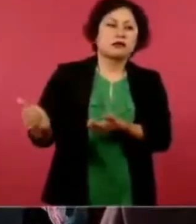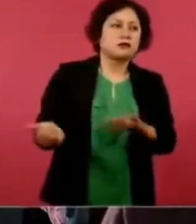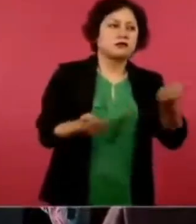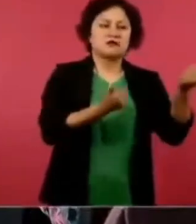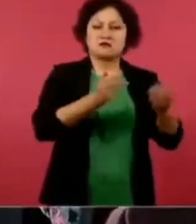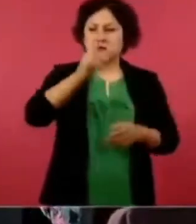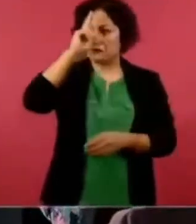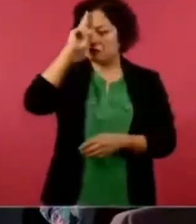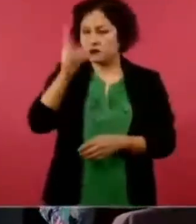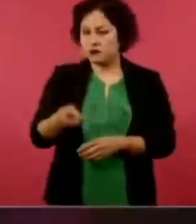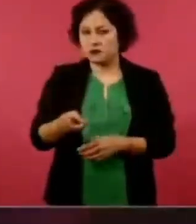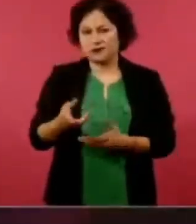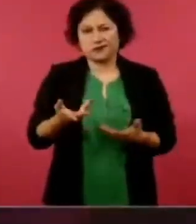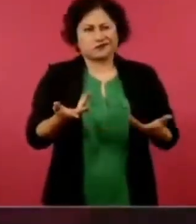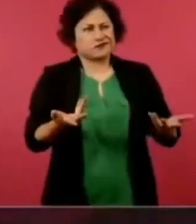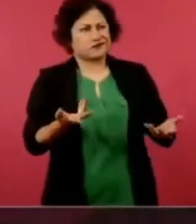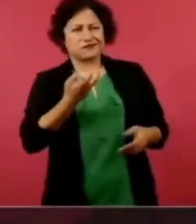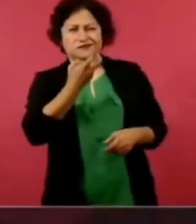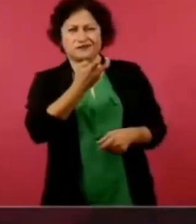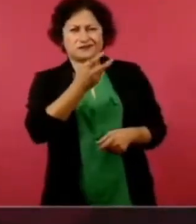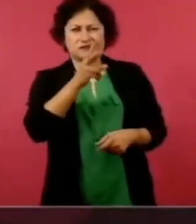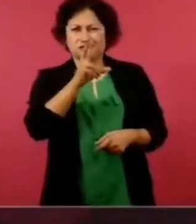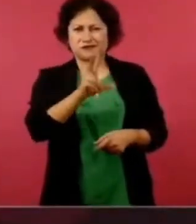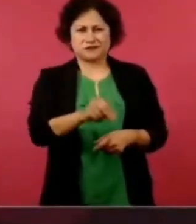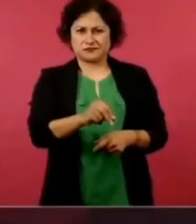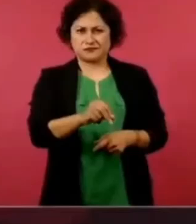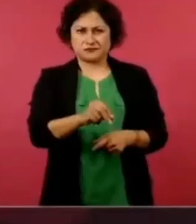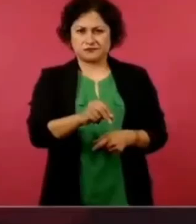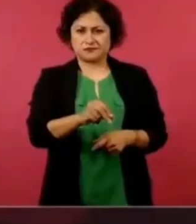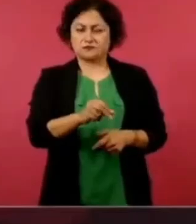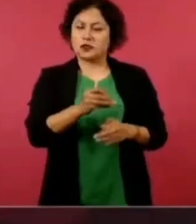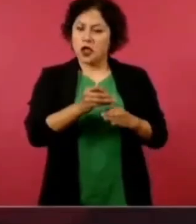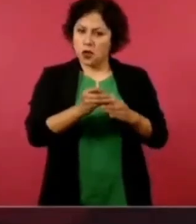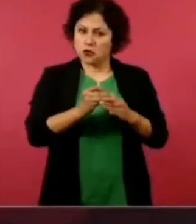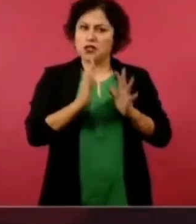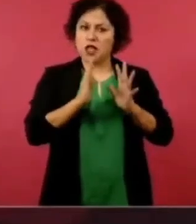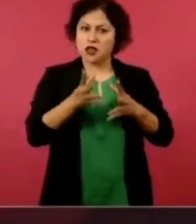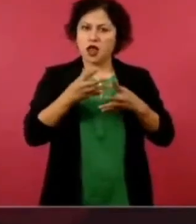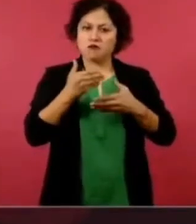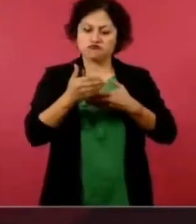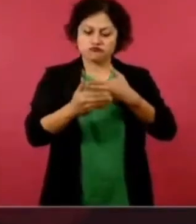afortunadamente ya se está atendiendo